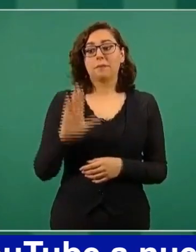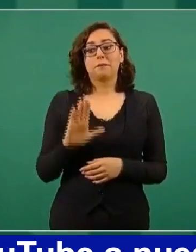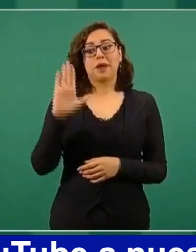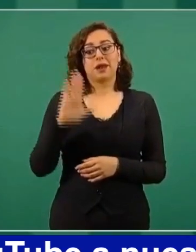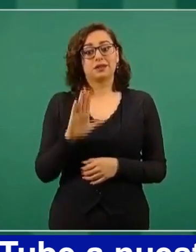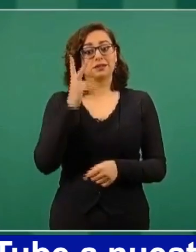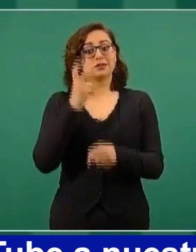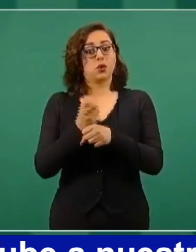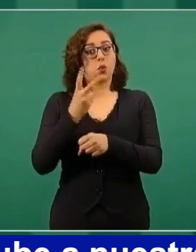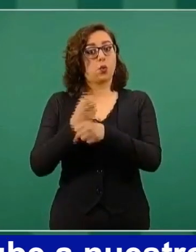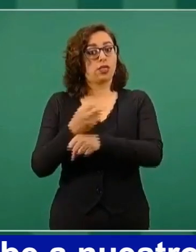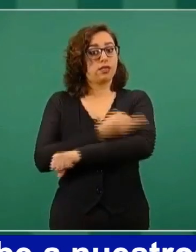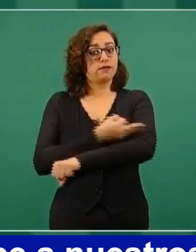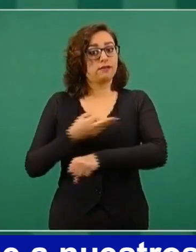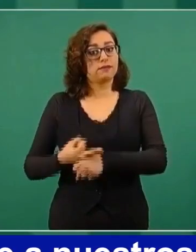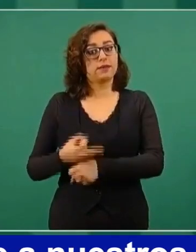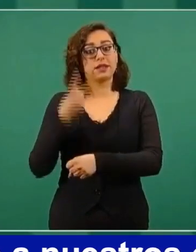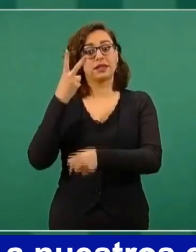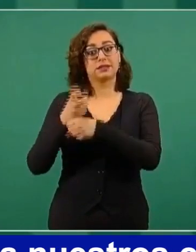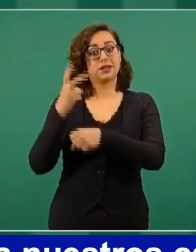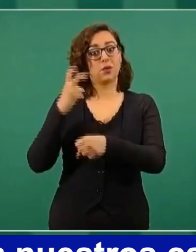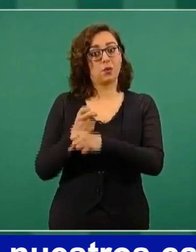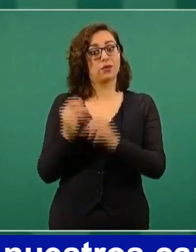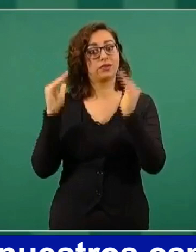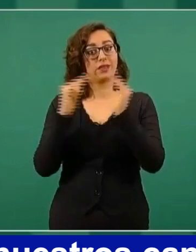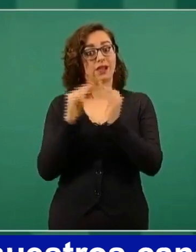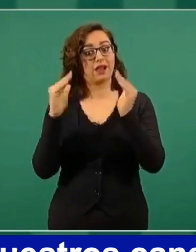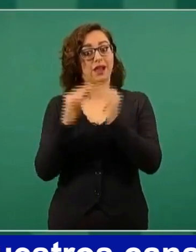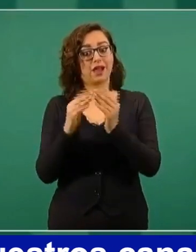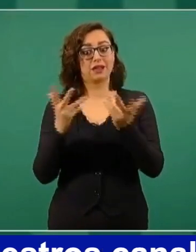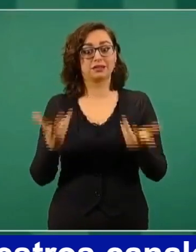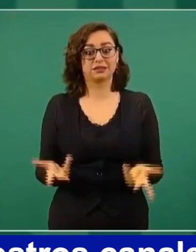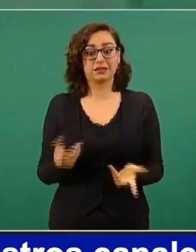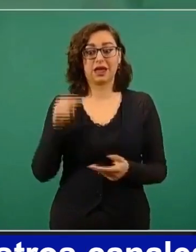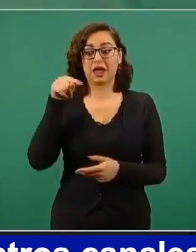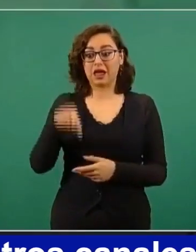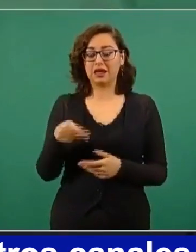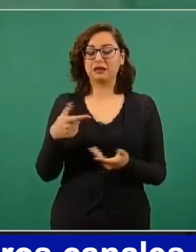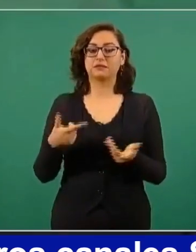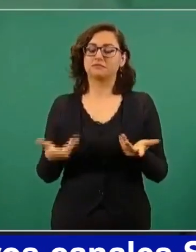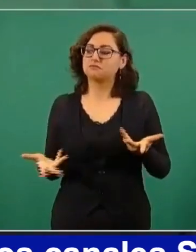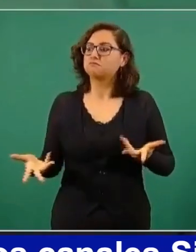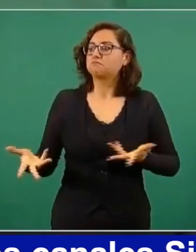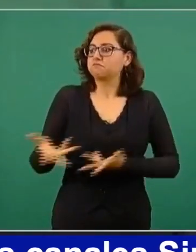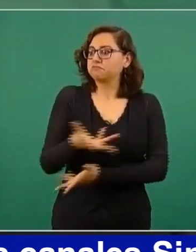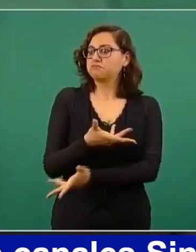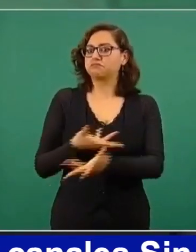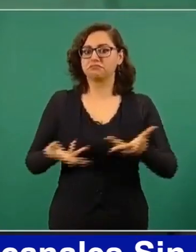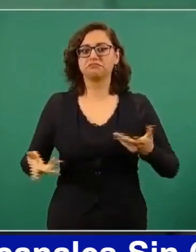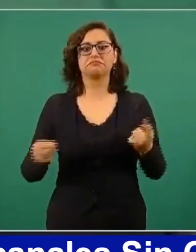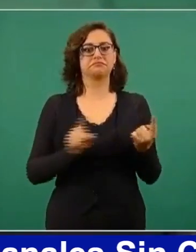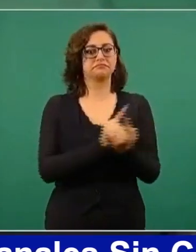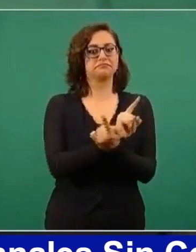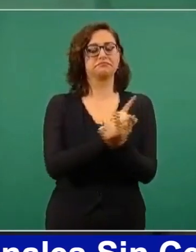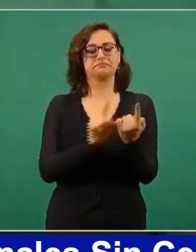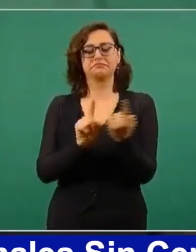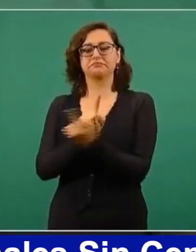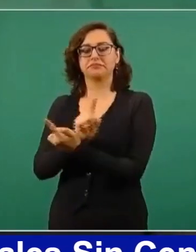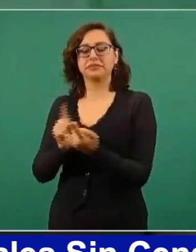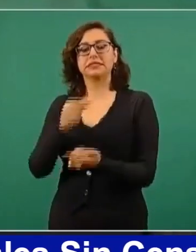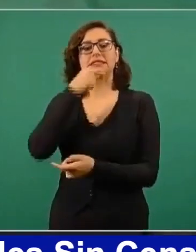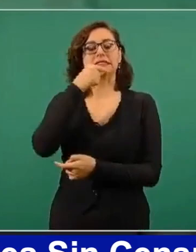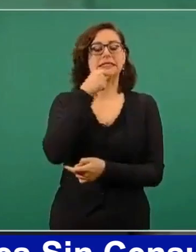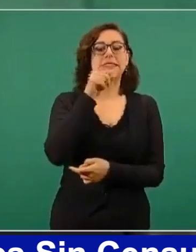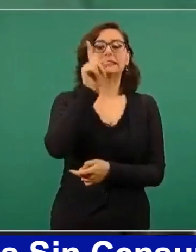un centro de convivencia, de socialización, donde las